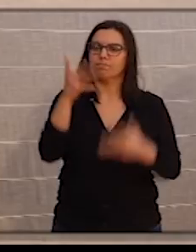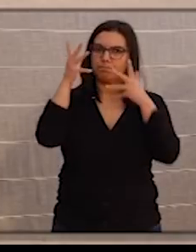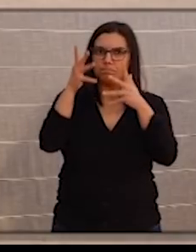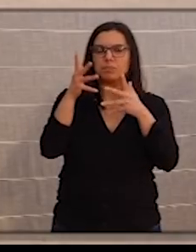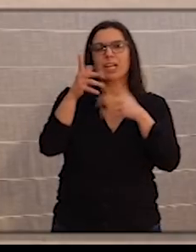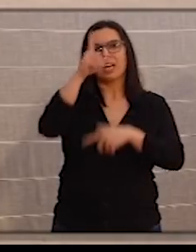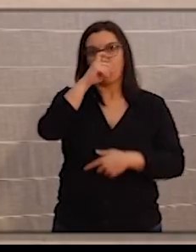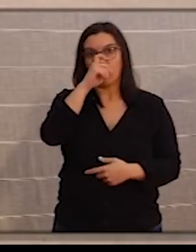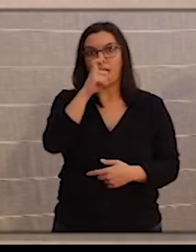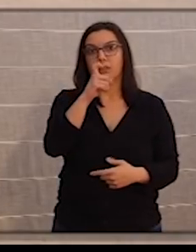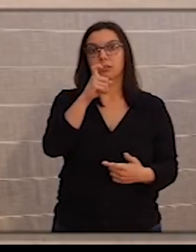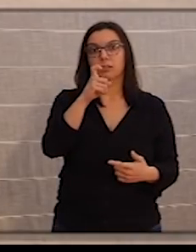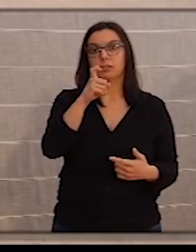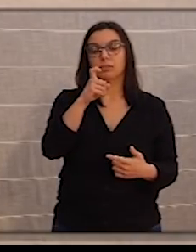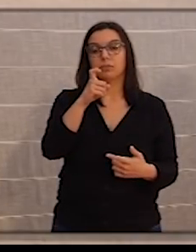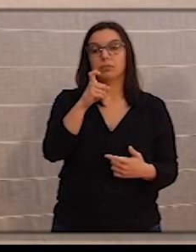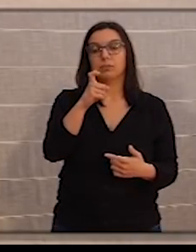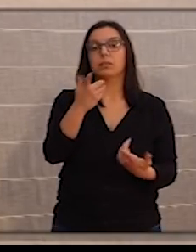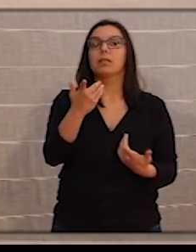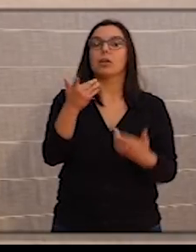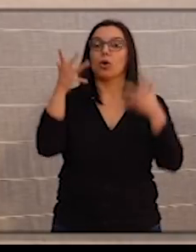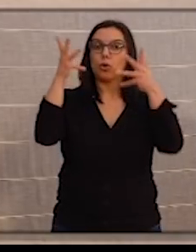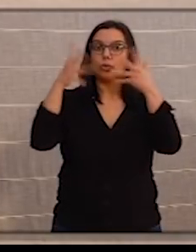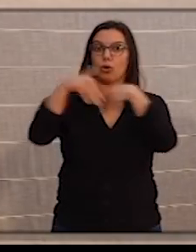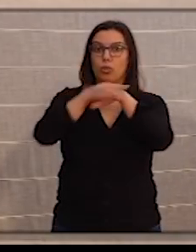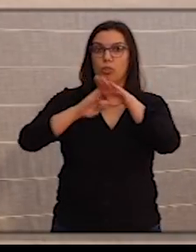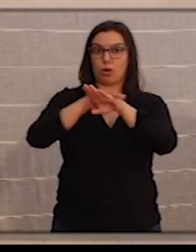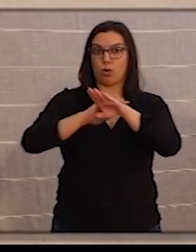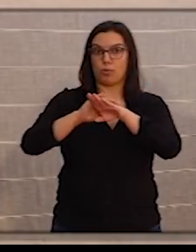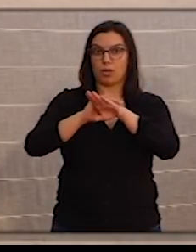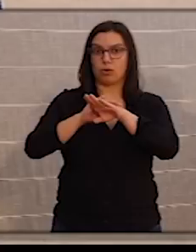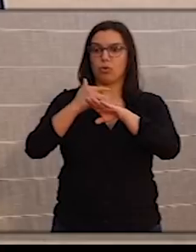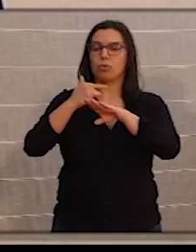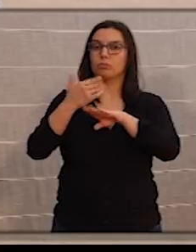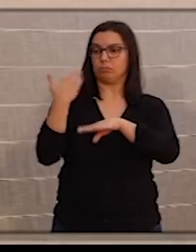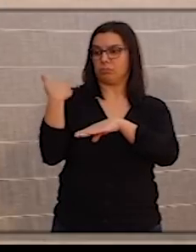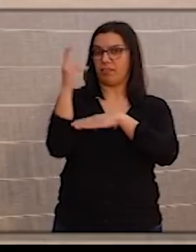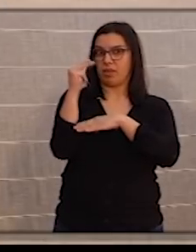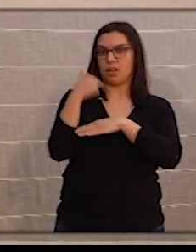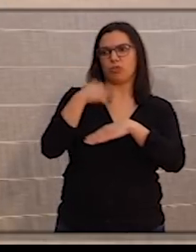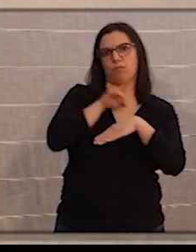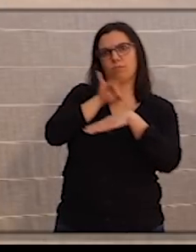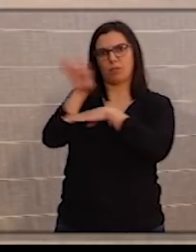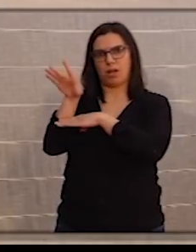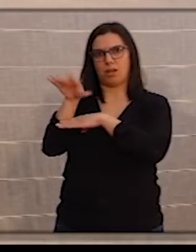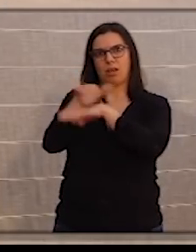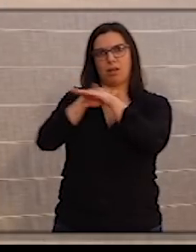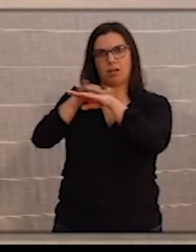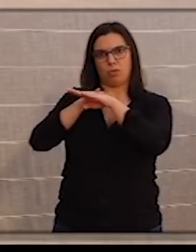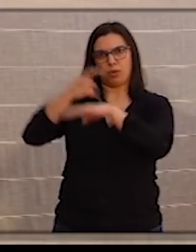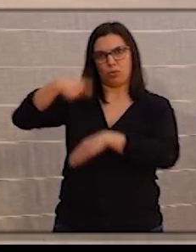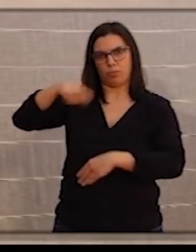que el viernes el Consejo de Gobierno, a través de una carta que envíe al presidente del Gobierno de España,